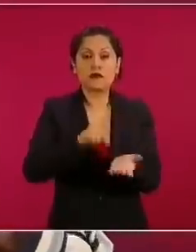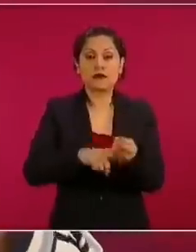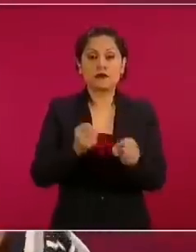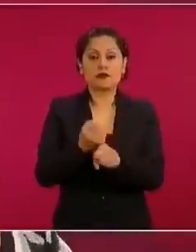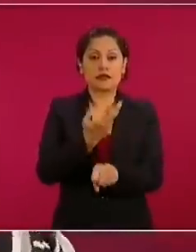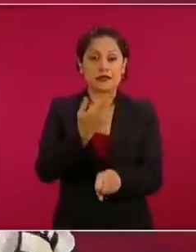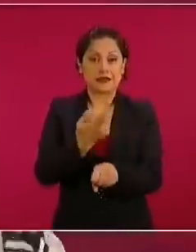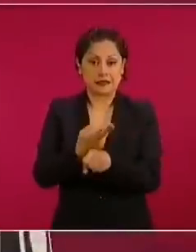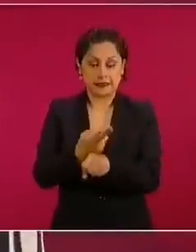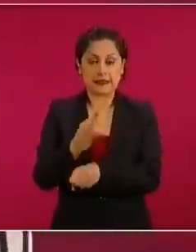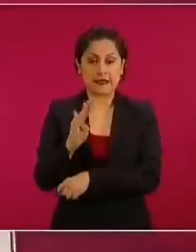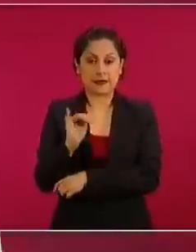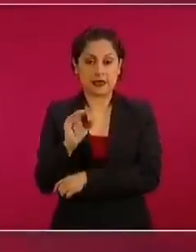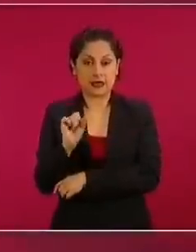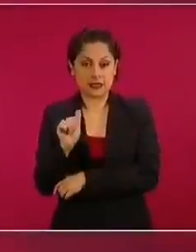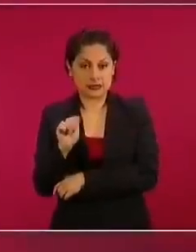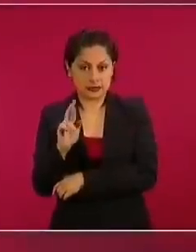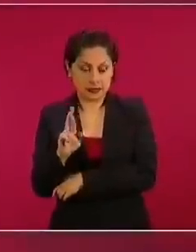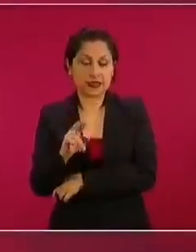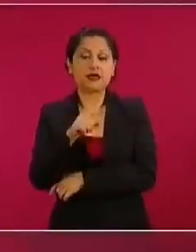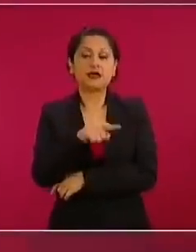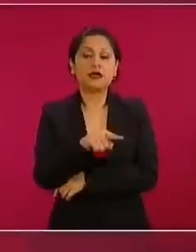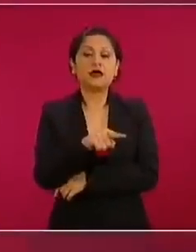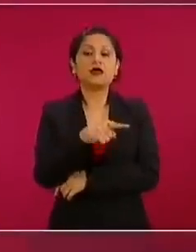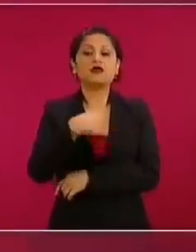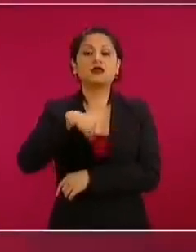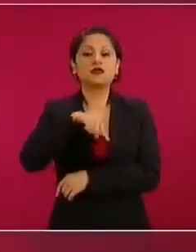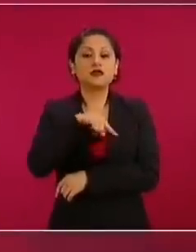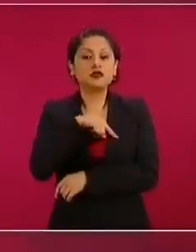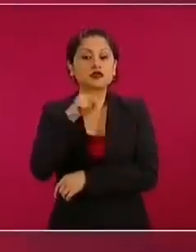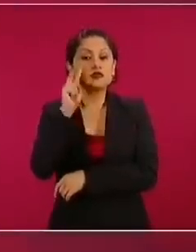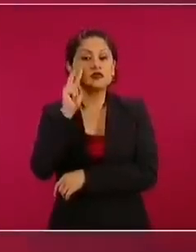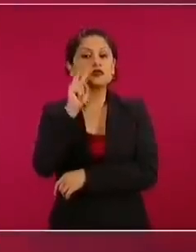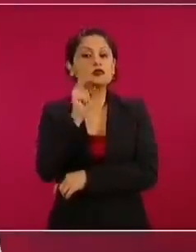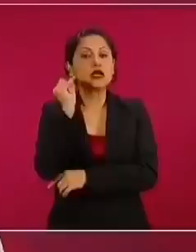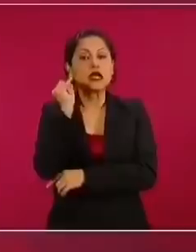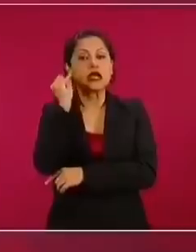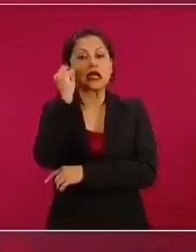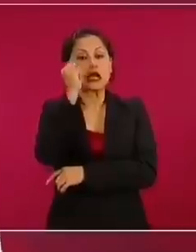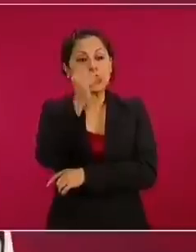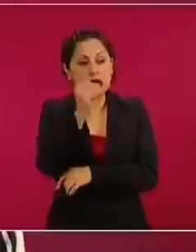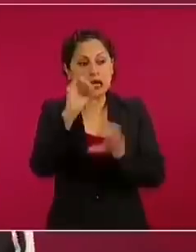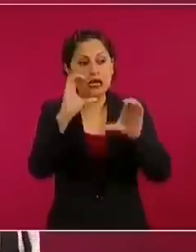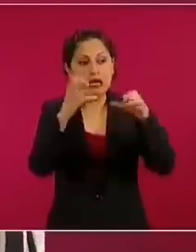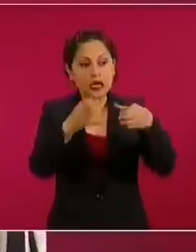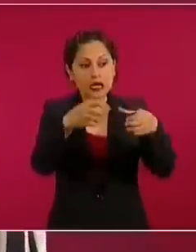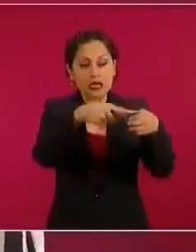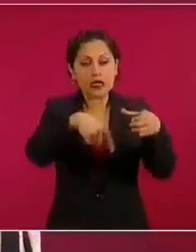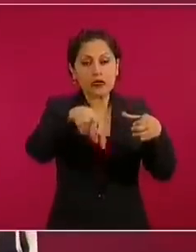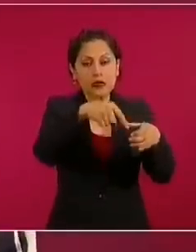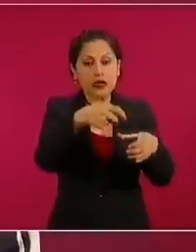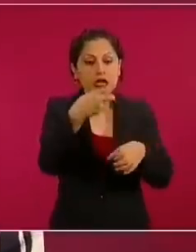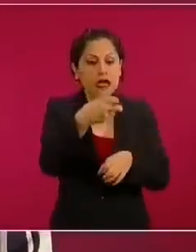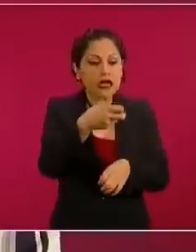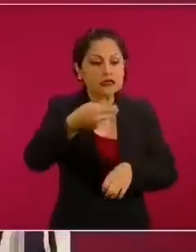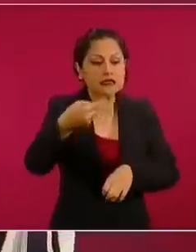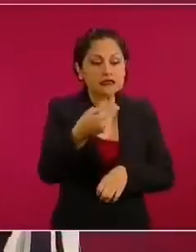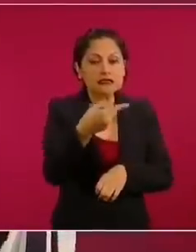podemos ver e ir a aquellas localidades que más lo necesitan por la emergencia sanitaria.